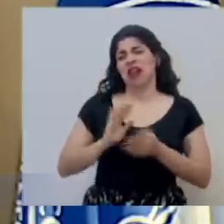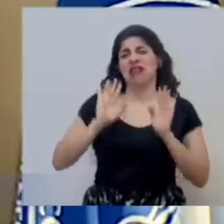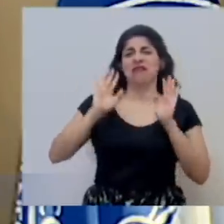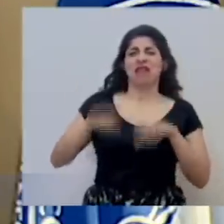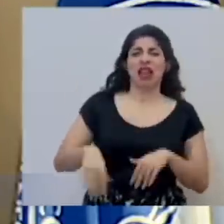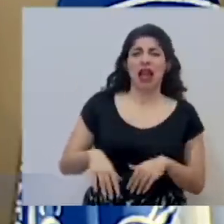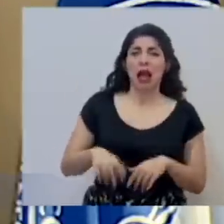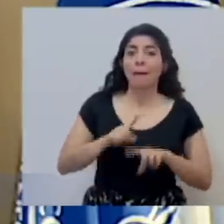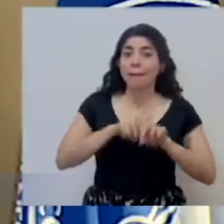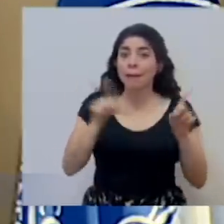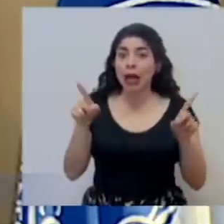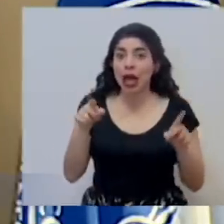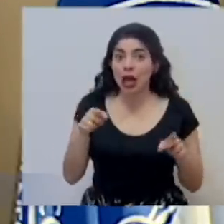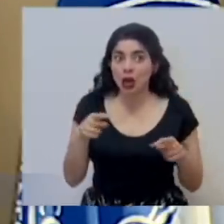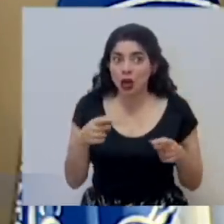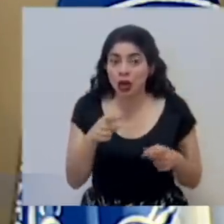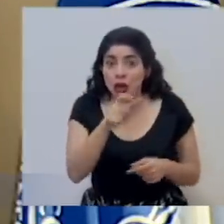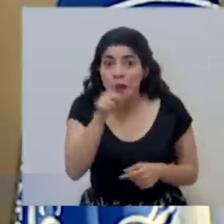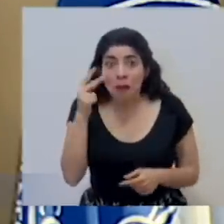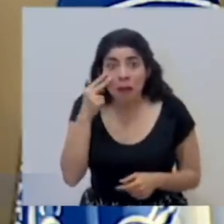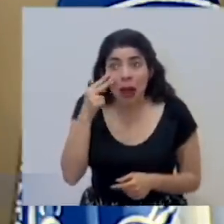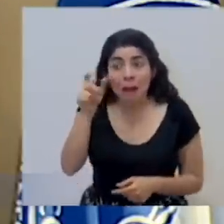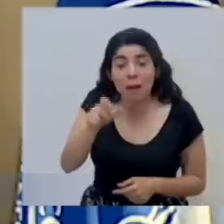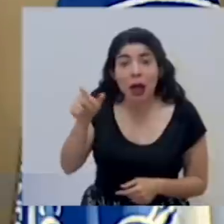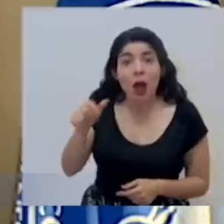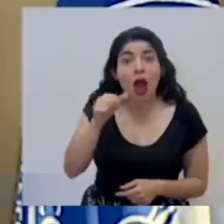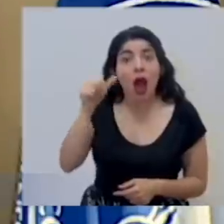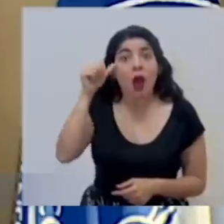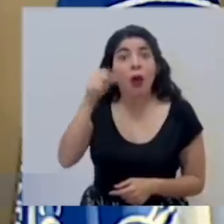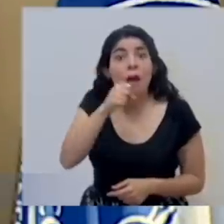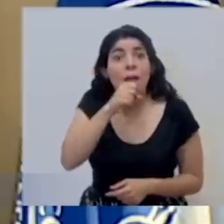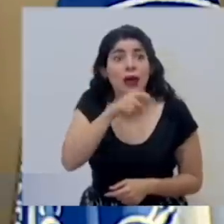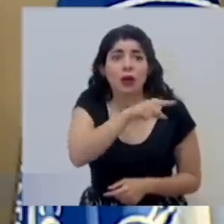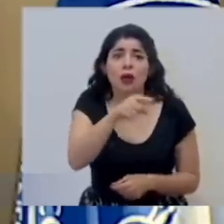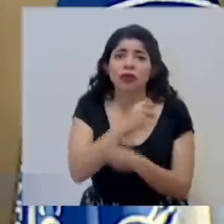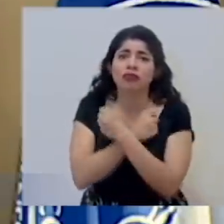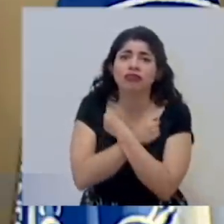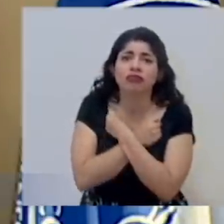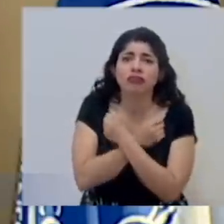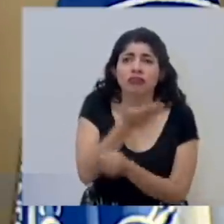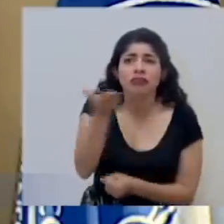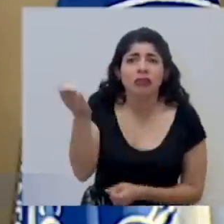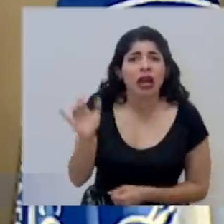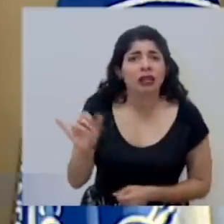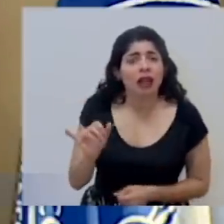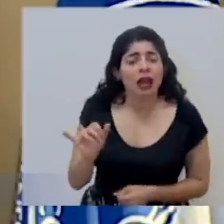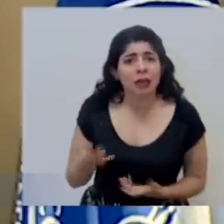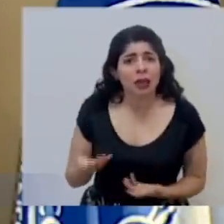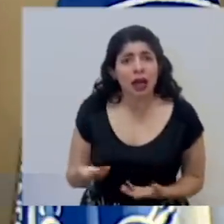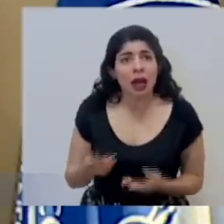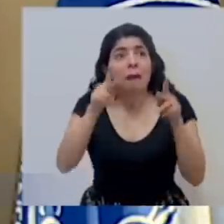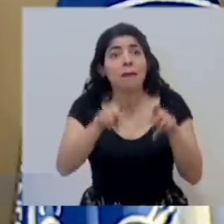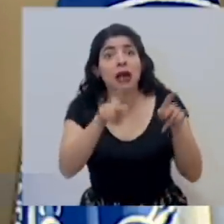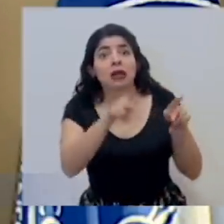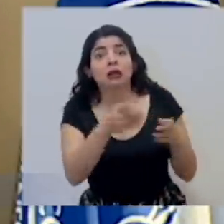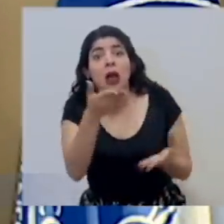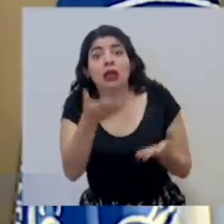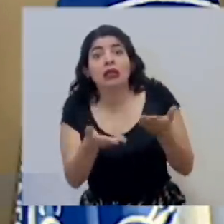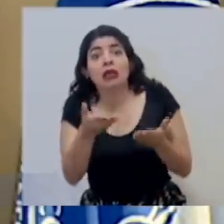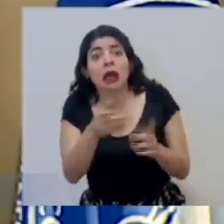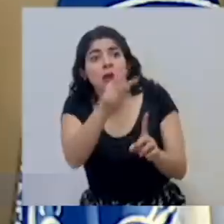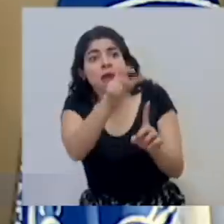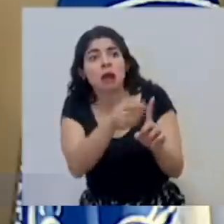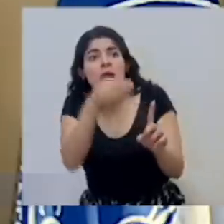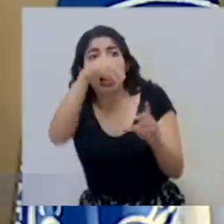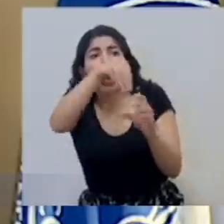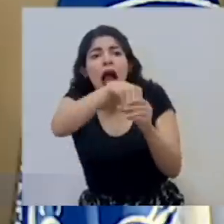Aquí estamos hablando de esas personas adultas mayores que ustedes aman también. Estamos hablando de personas que pueden